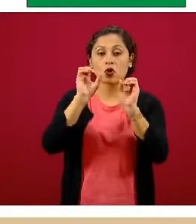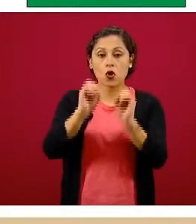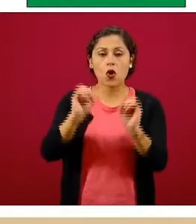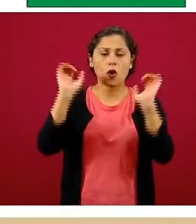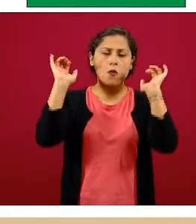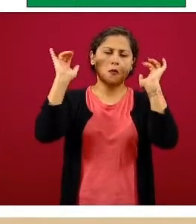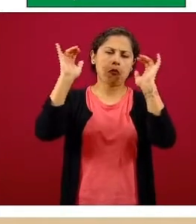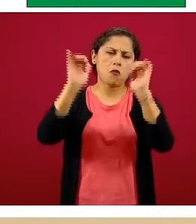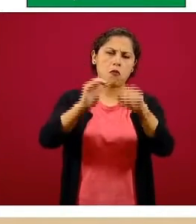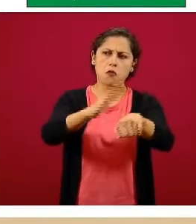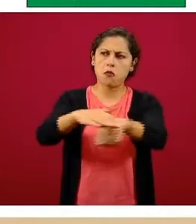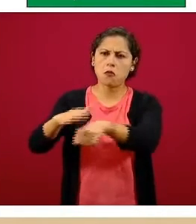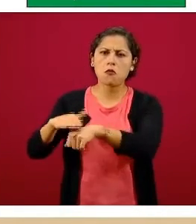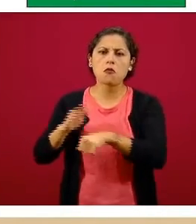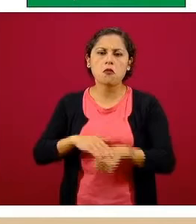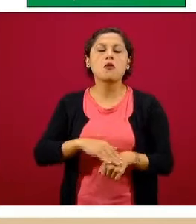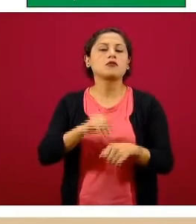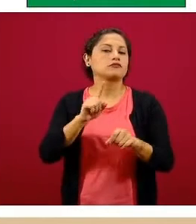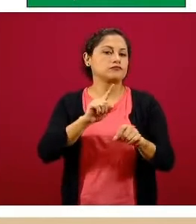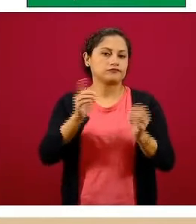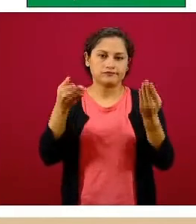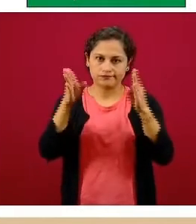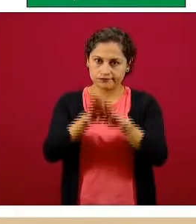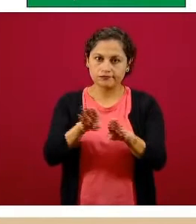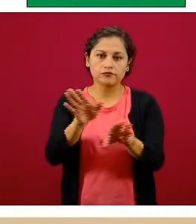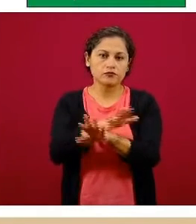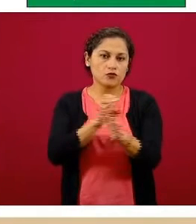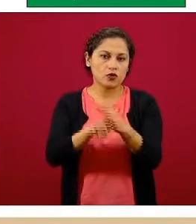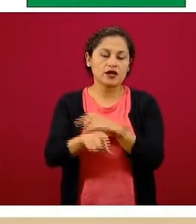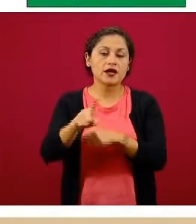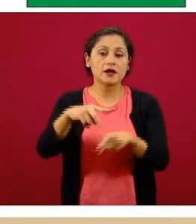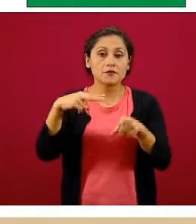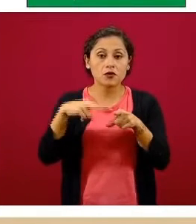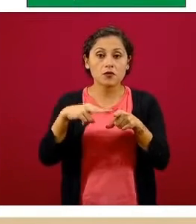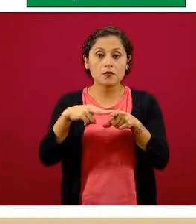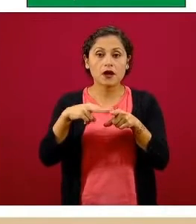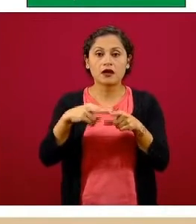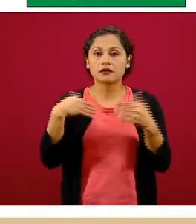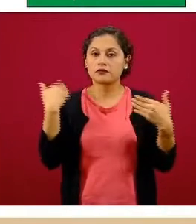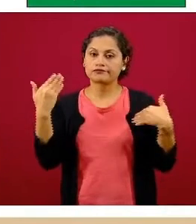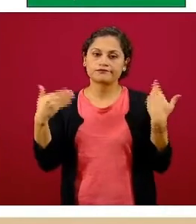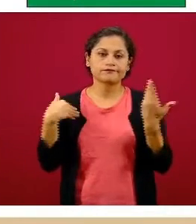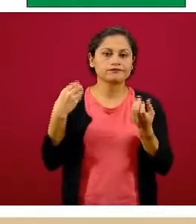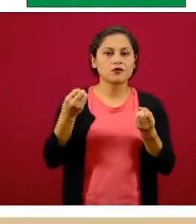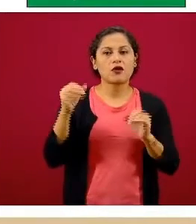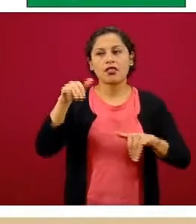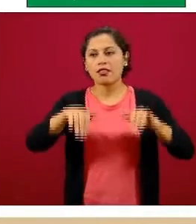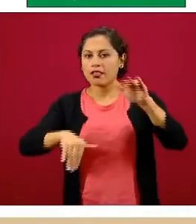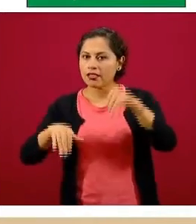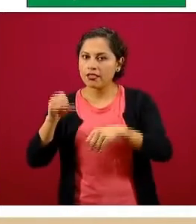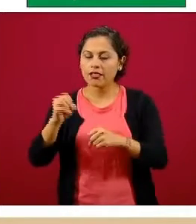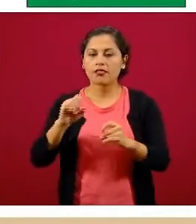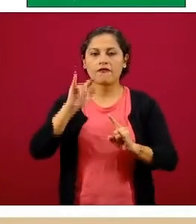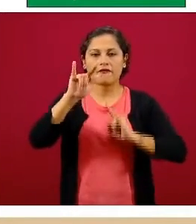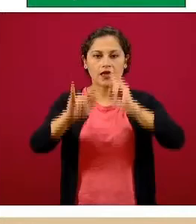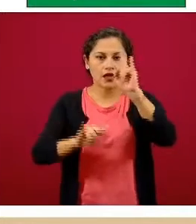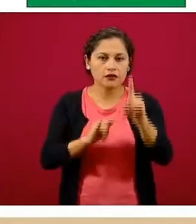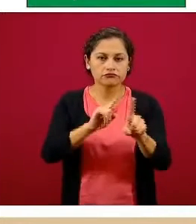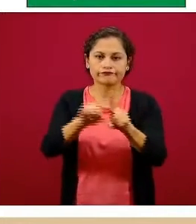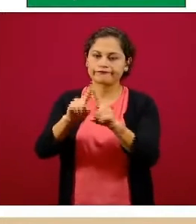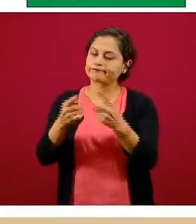y centros recreativos como serían conciertos, parques de diversiones, balnearios, playas, ferias, etcétera.